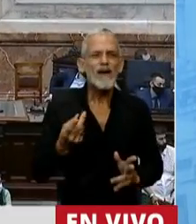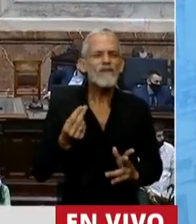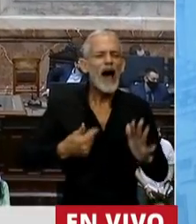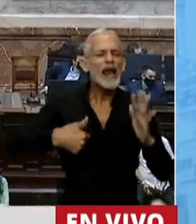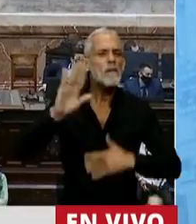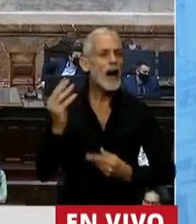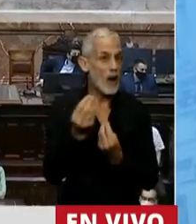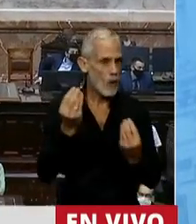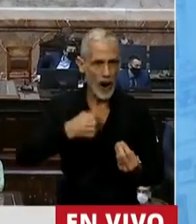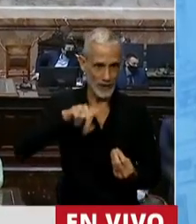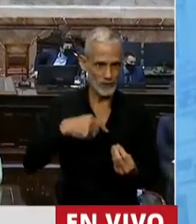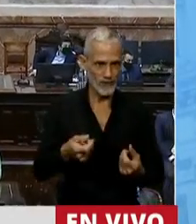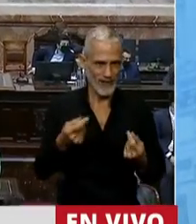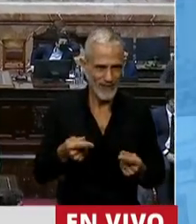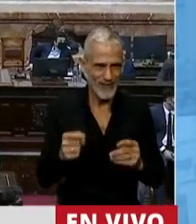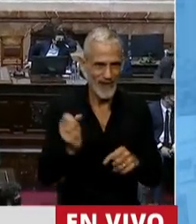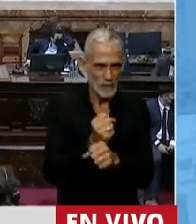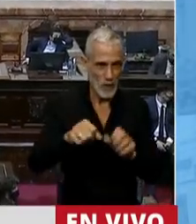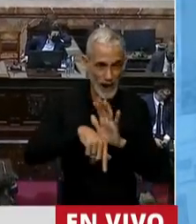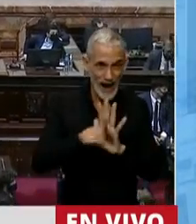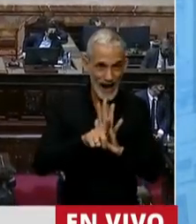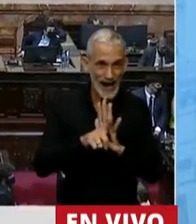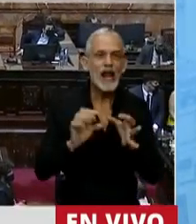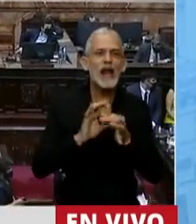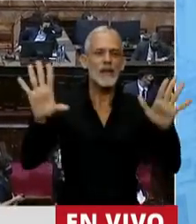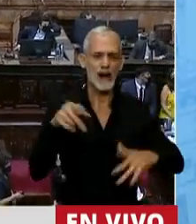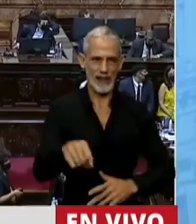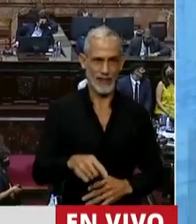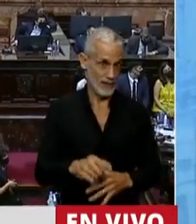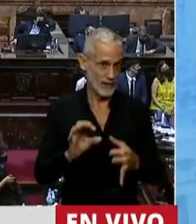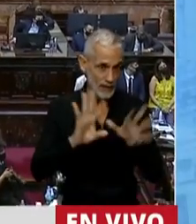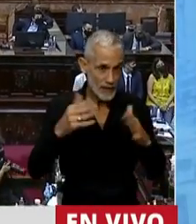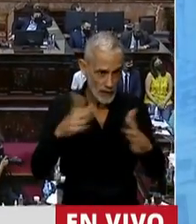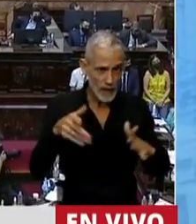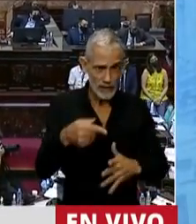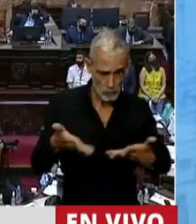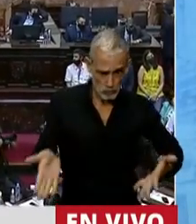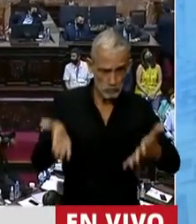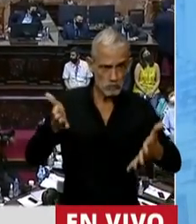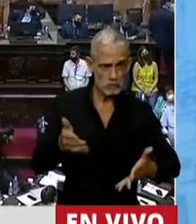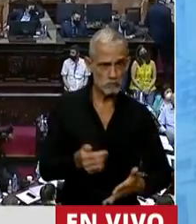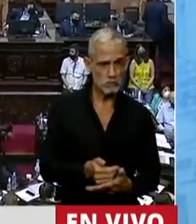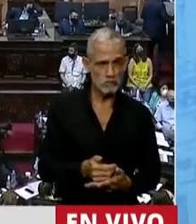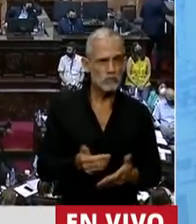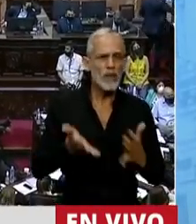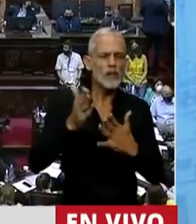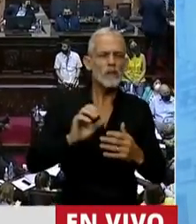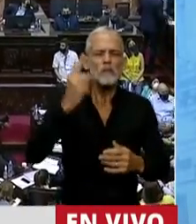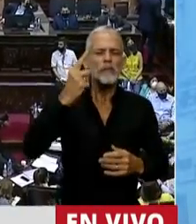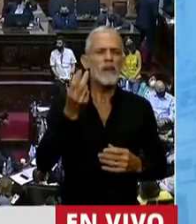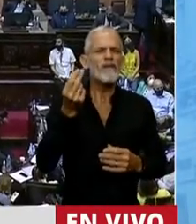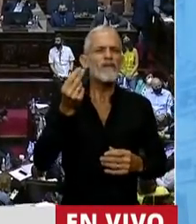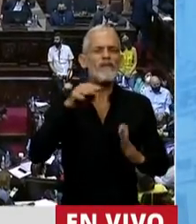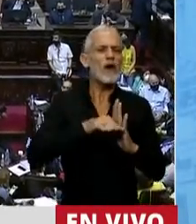importante que pondremos en juego esta noche es el de la libertad. La libertad es el primer gran